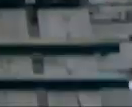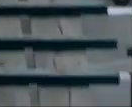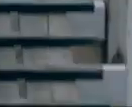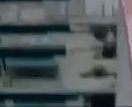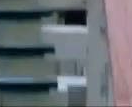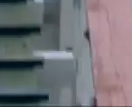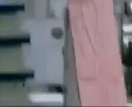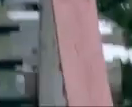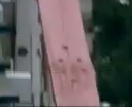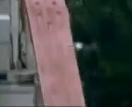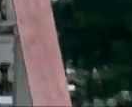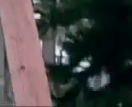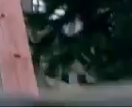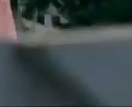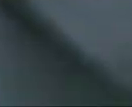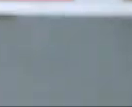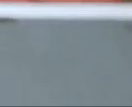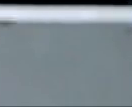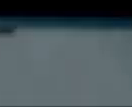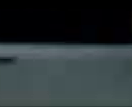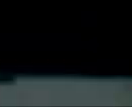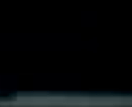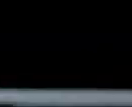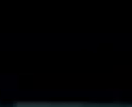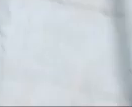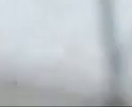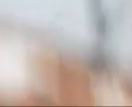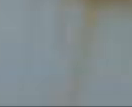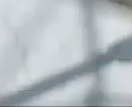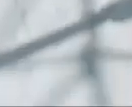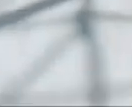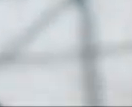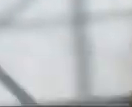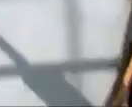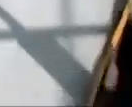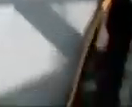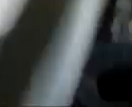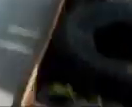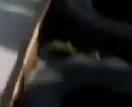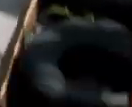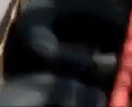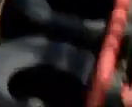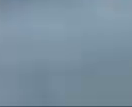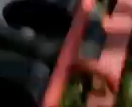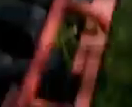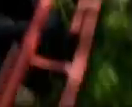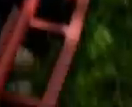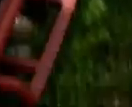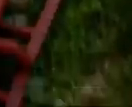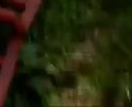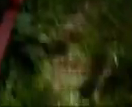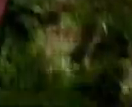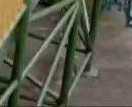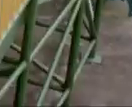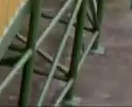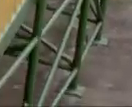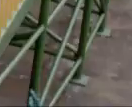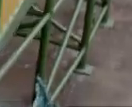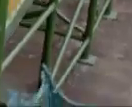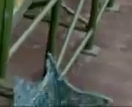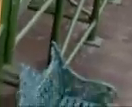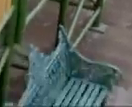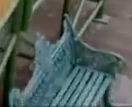nueva Feria de Chapultepec, ahora conocido como Aztlán. El día de hoy veremos la conferencia de prensa que dio el gobierno de la Ciudad de México para